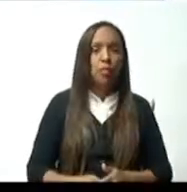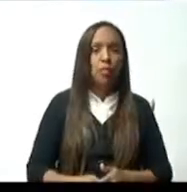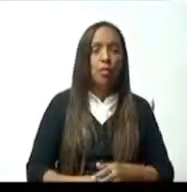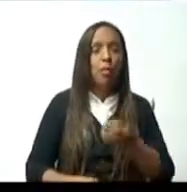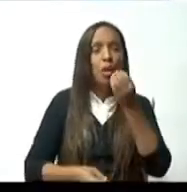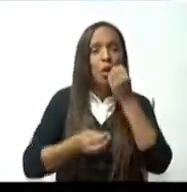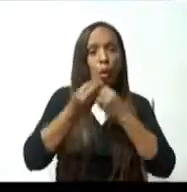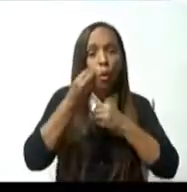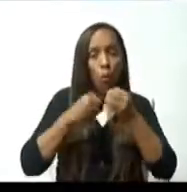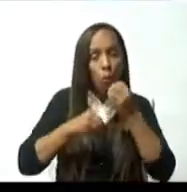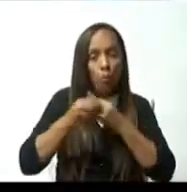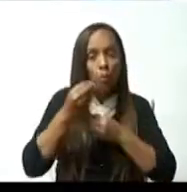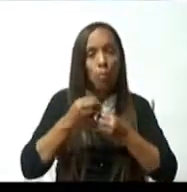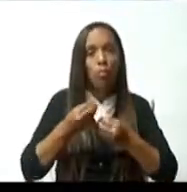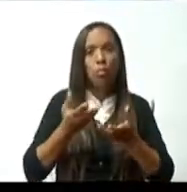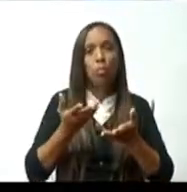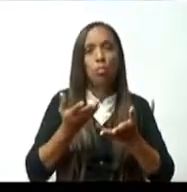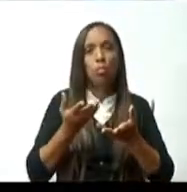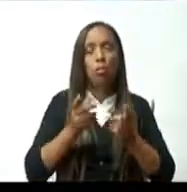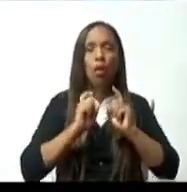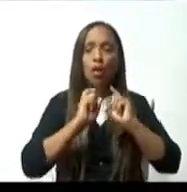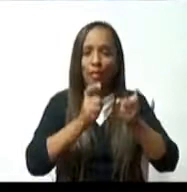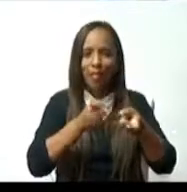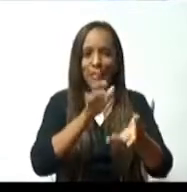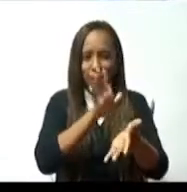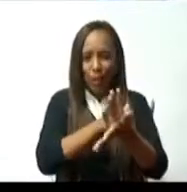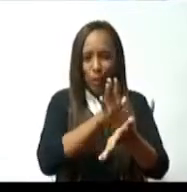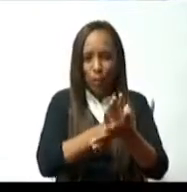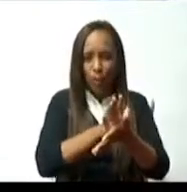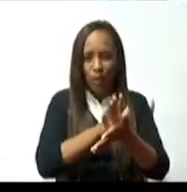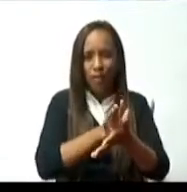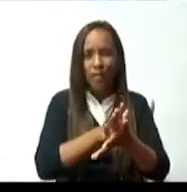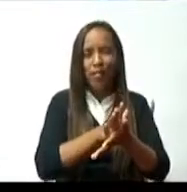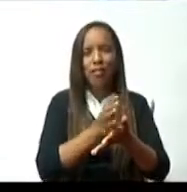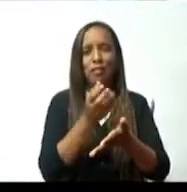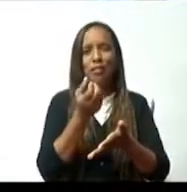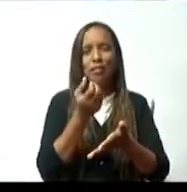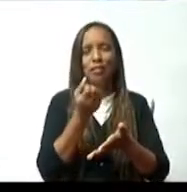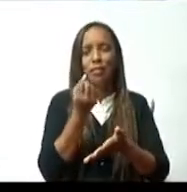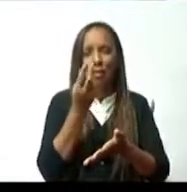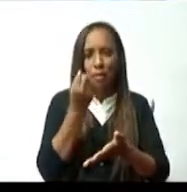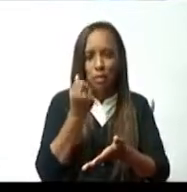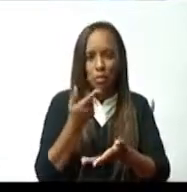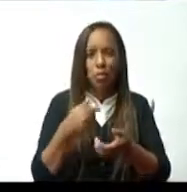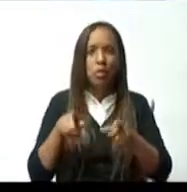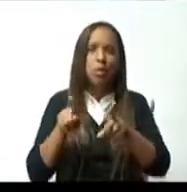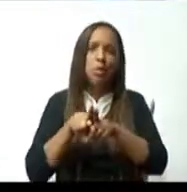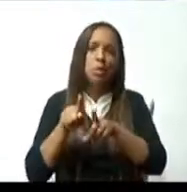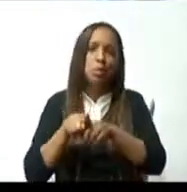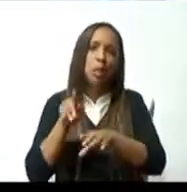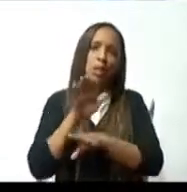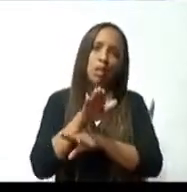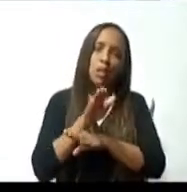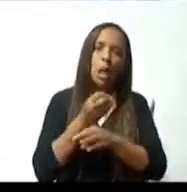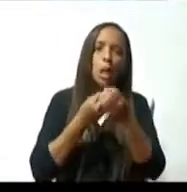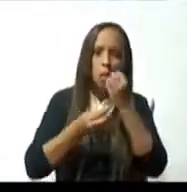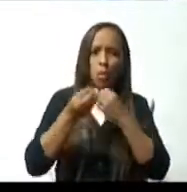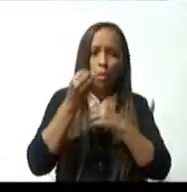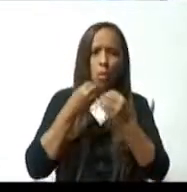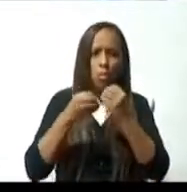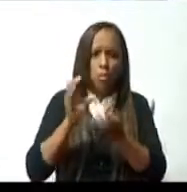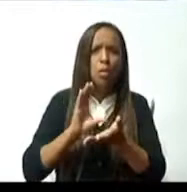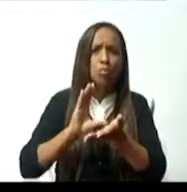que ahora van a estar dispersos, es sencillamente hacerle un saludo a la improvisación. En educación las cosas están